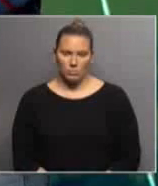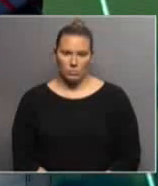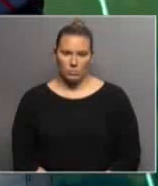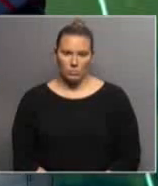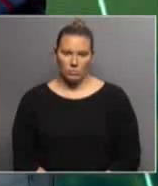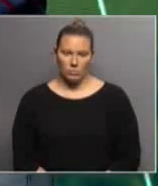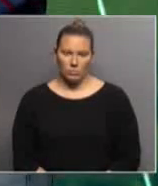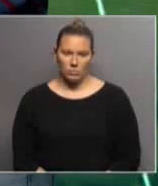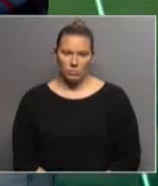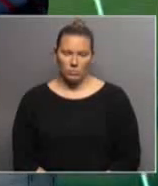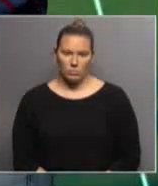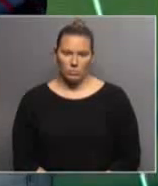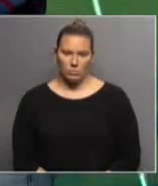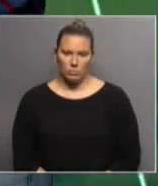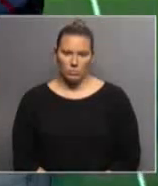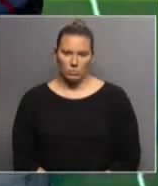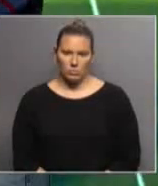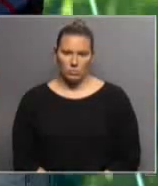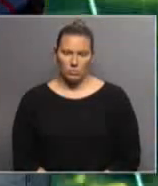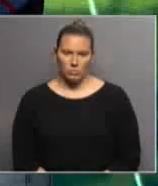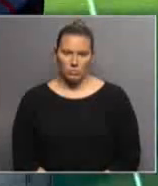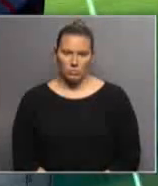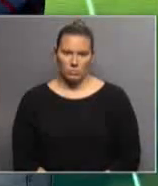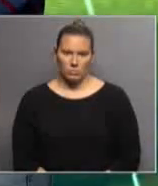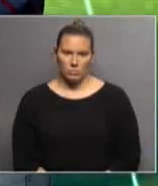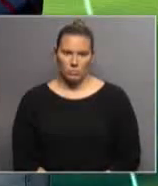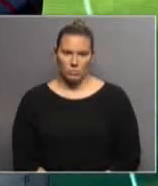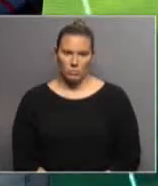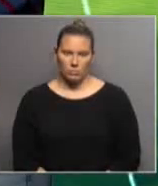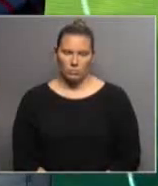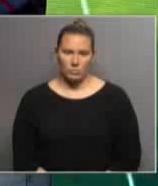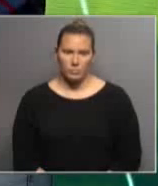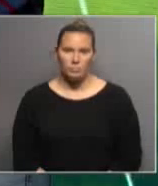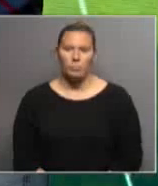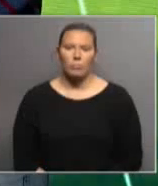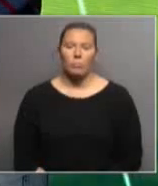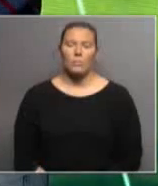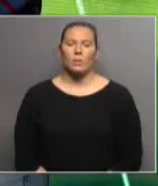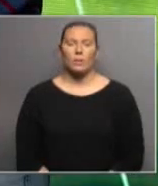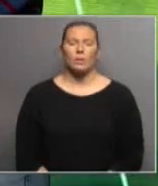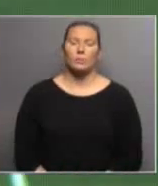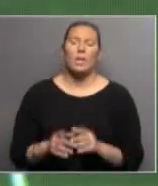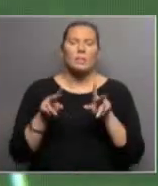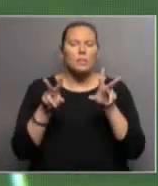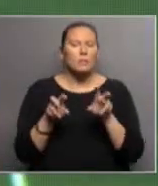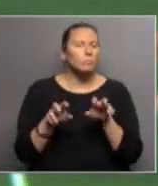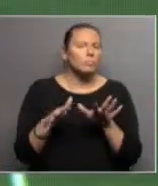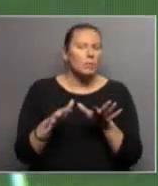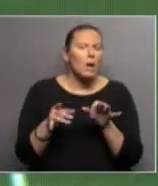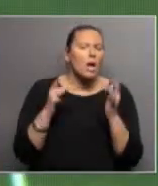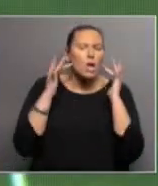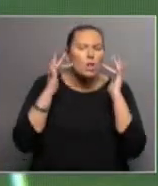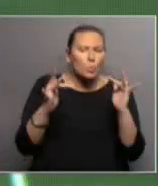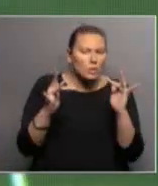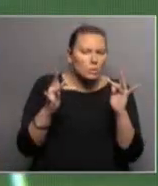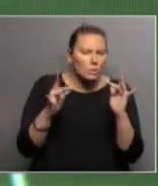puertas para toda la comunidad sorda y la comunicación es completa. Y en el tema de la educación,